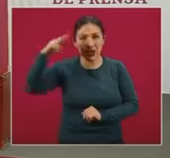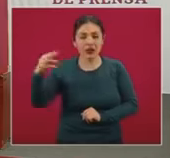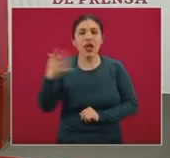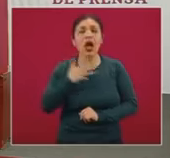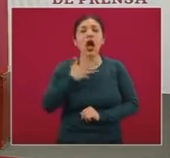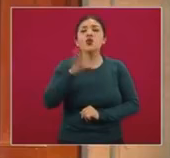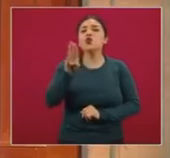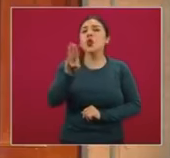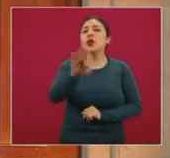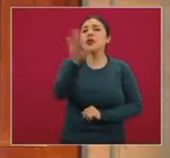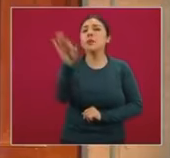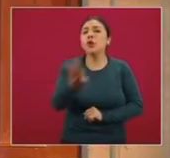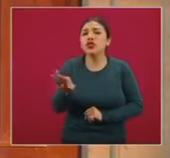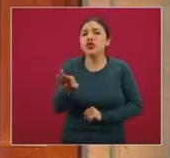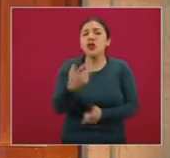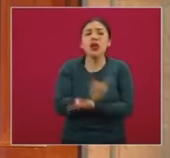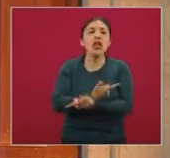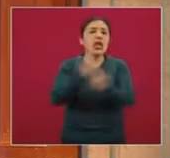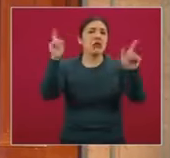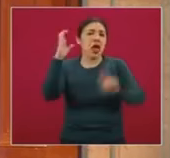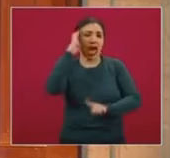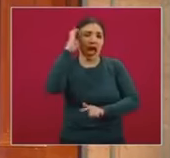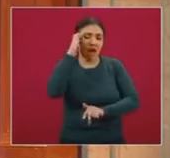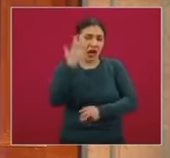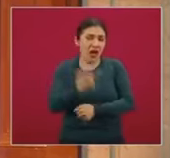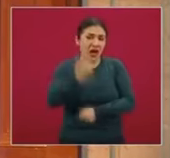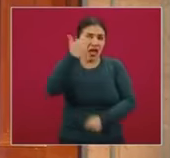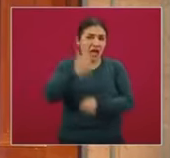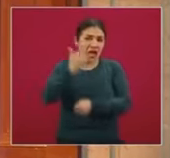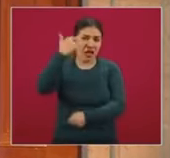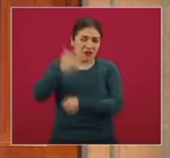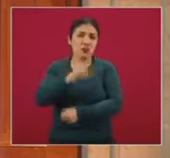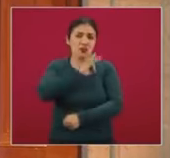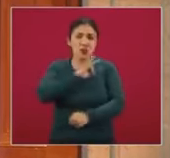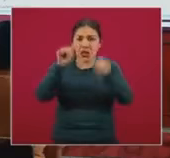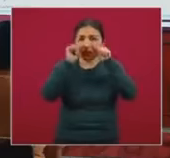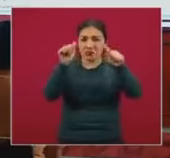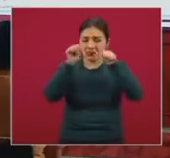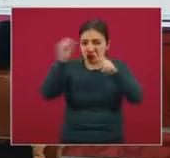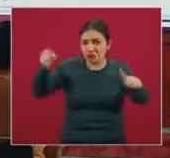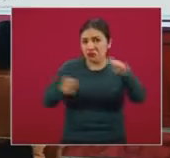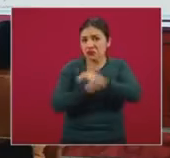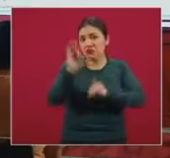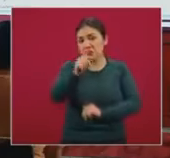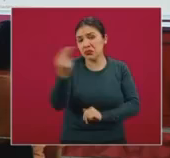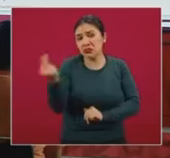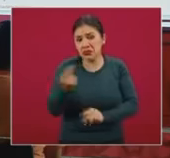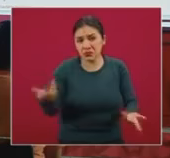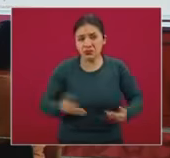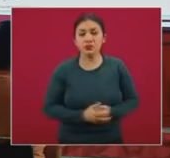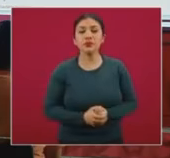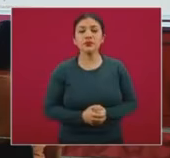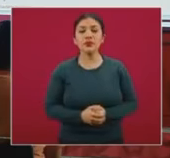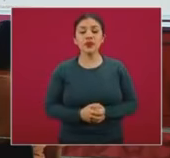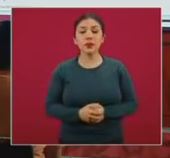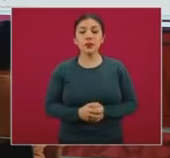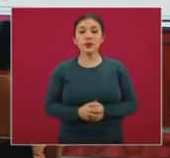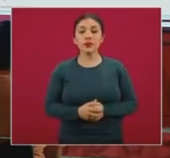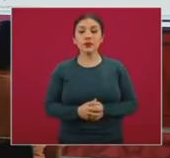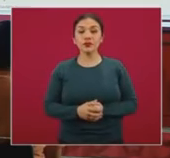tienen 90% o más de disponibilidad en camas con ventilador para este tipo de pacientes.